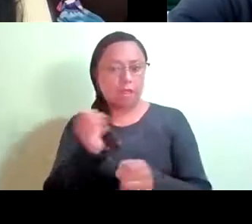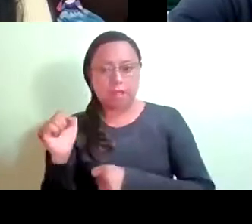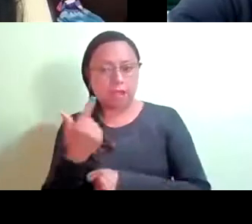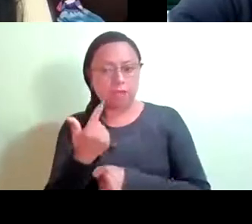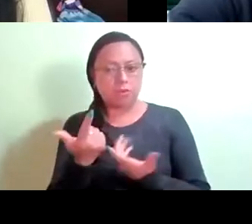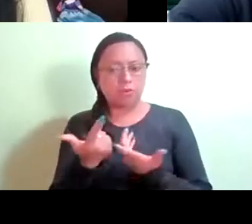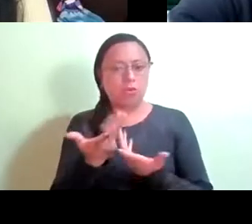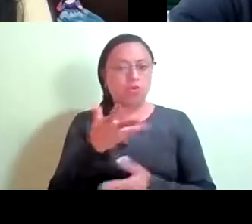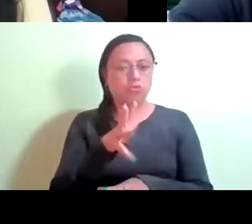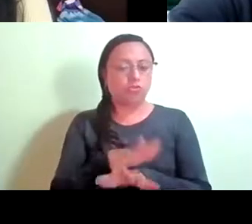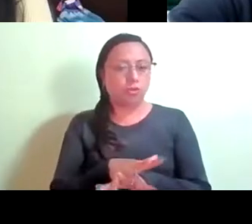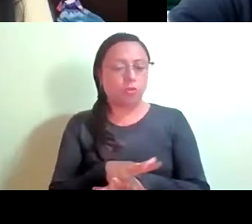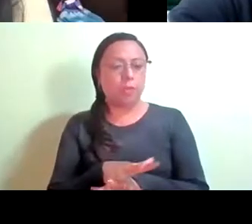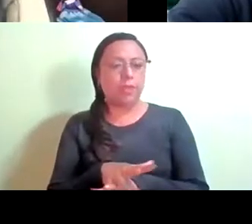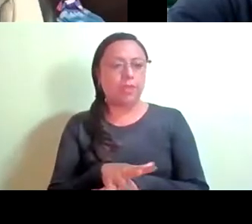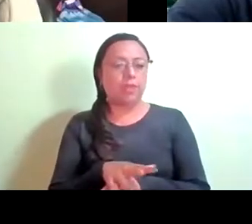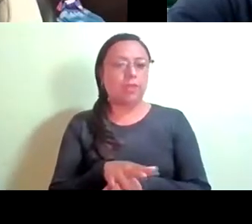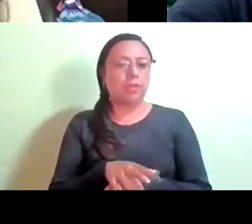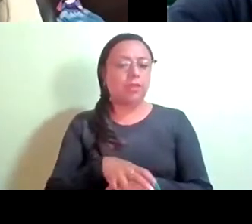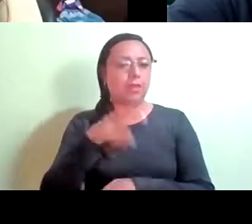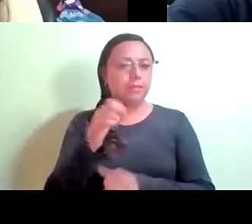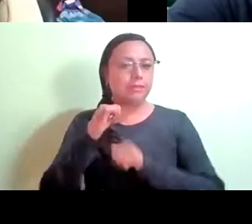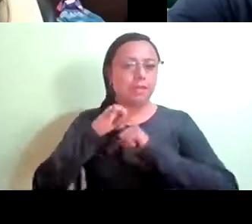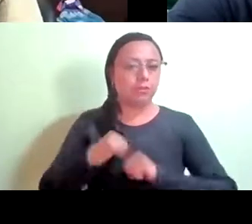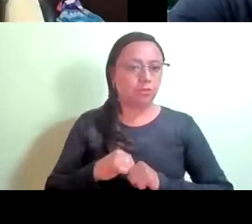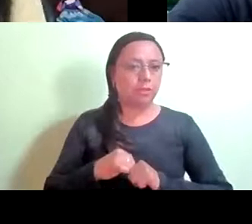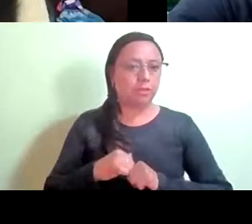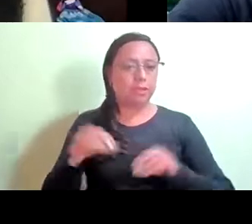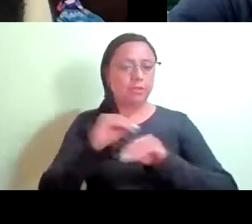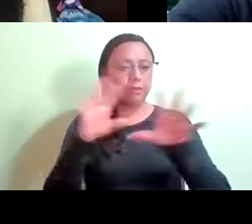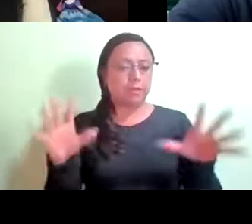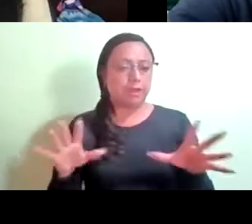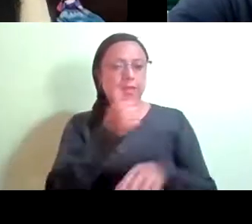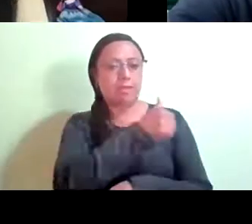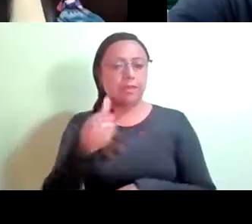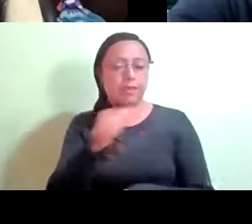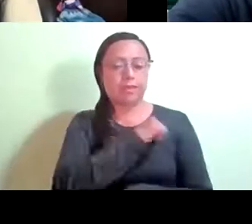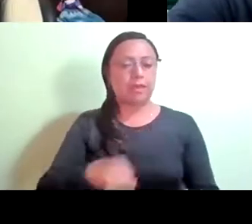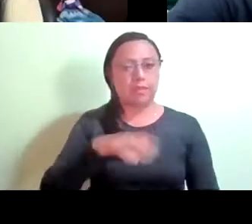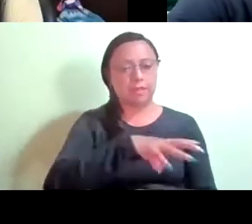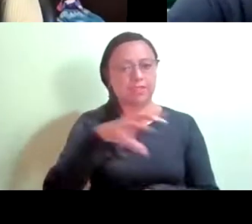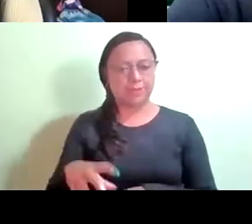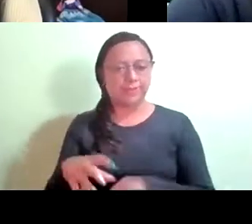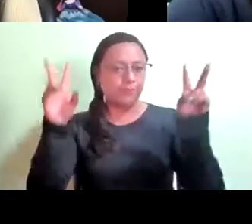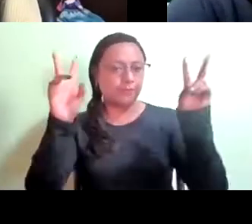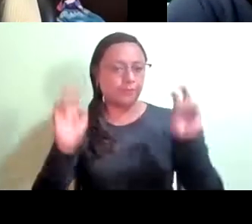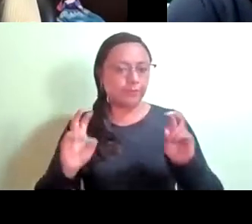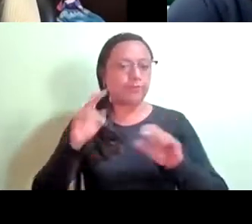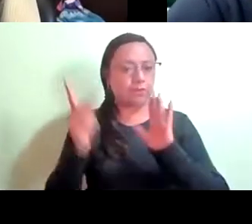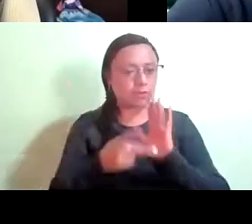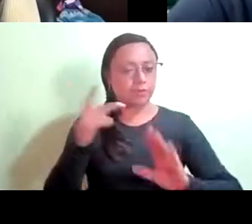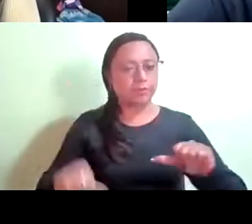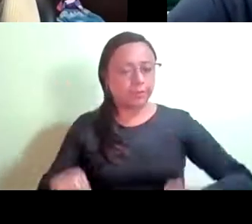lo que es precisamente una facultad expresa de las alcaldías en materia de la activación económica. Digo yo,